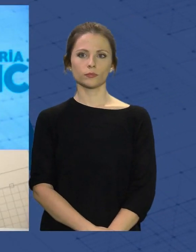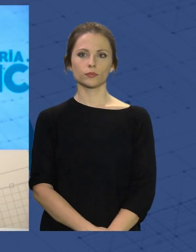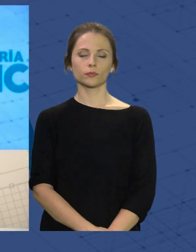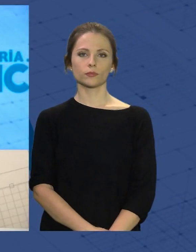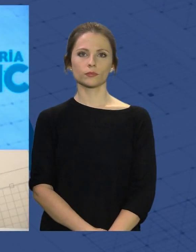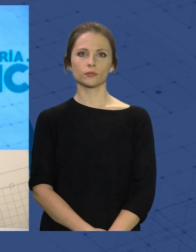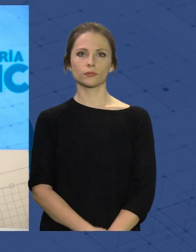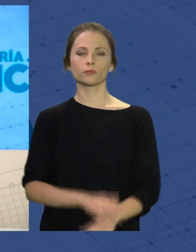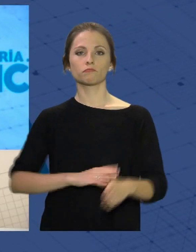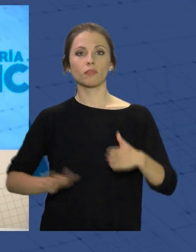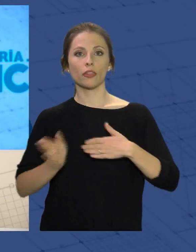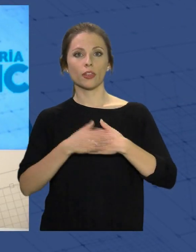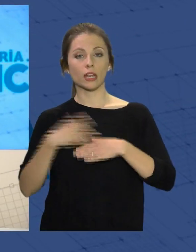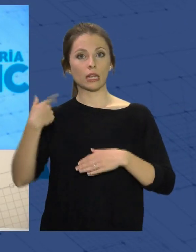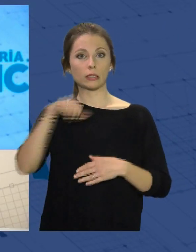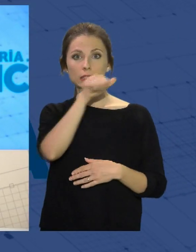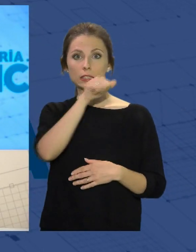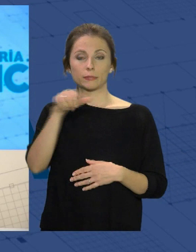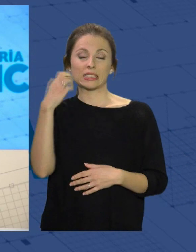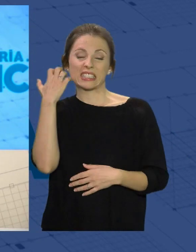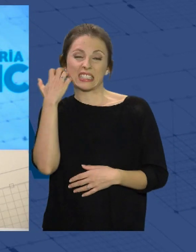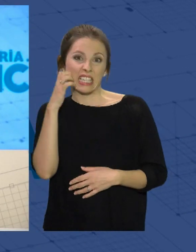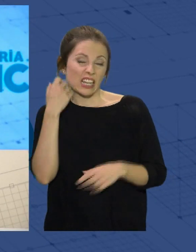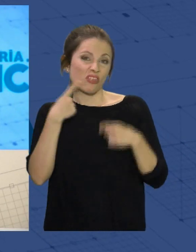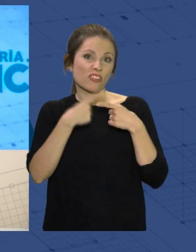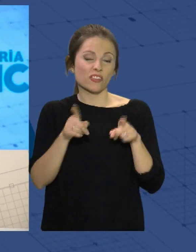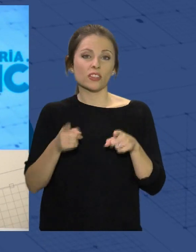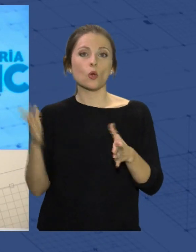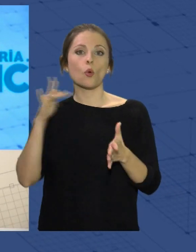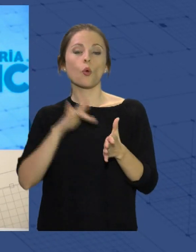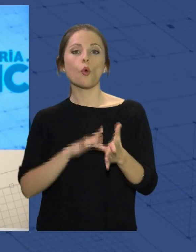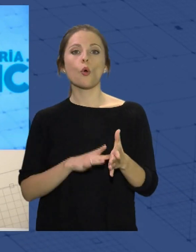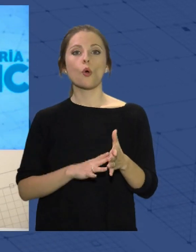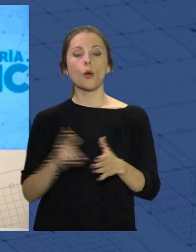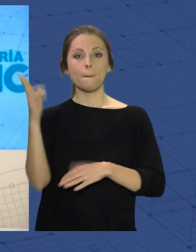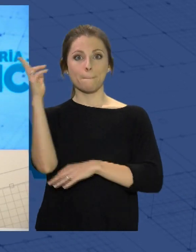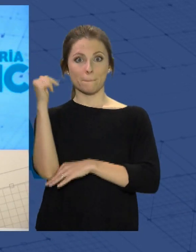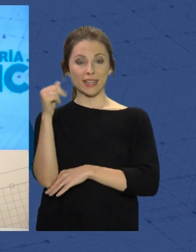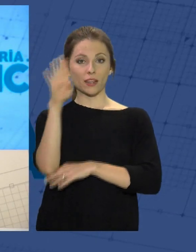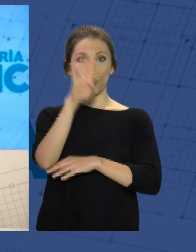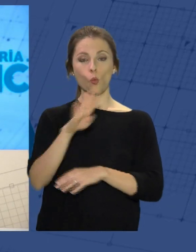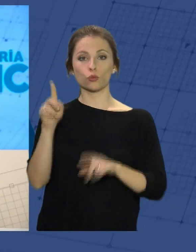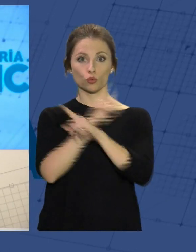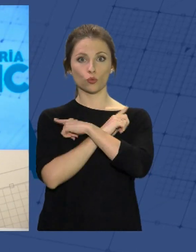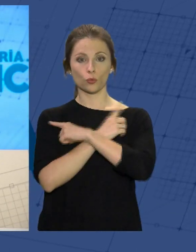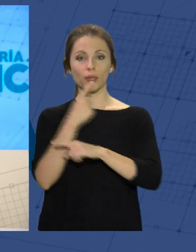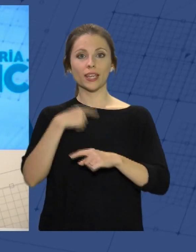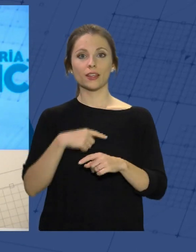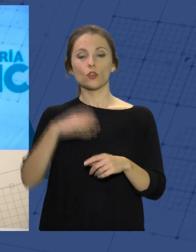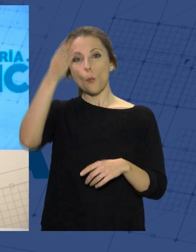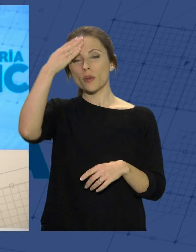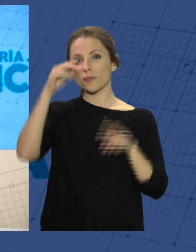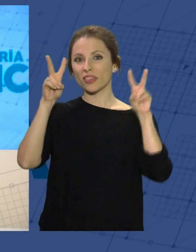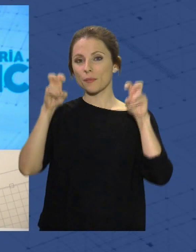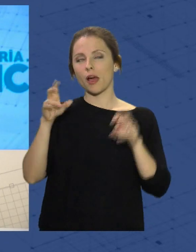Y cerramos esta semana atípica con la jornada del viernes 4 de noviembre. Estos fueron los principales temas o noticias